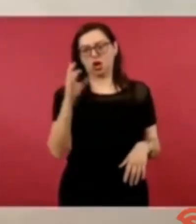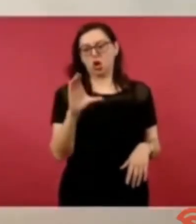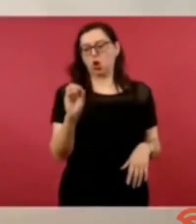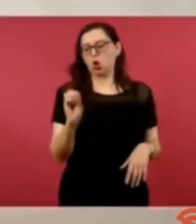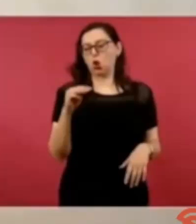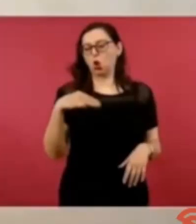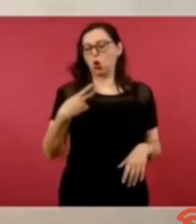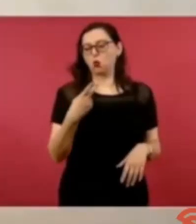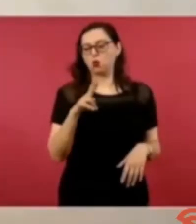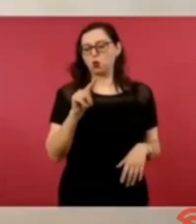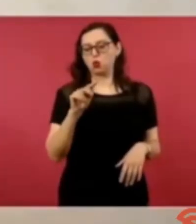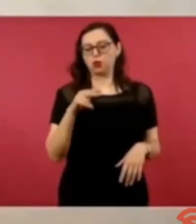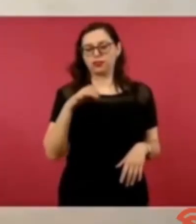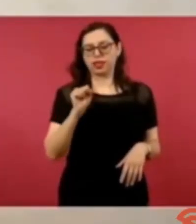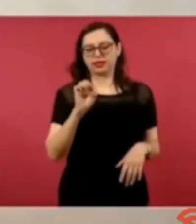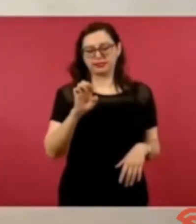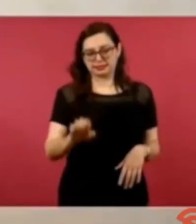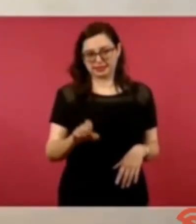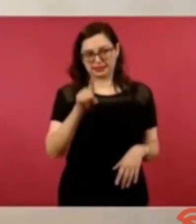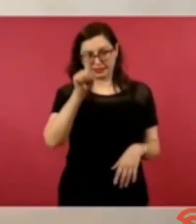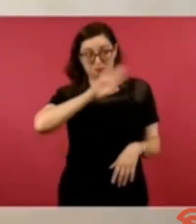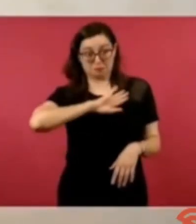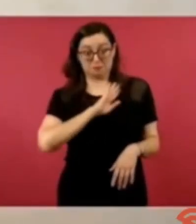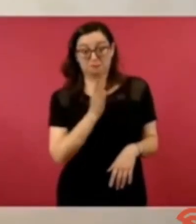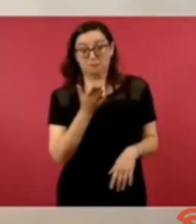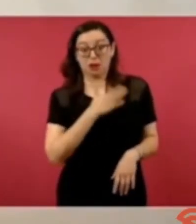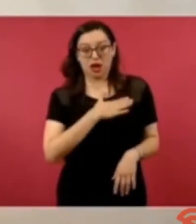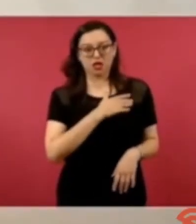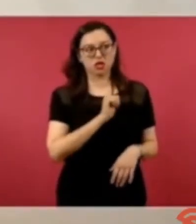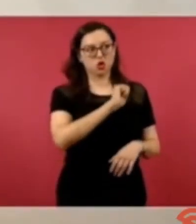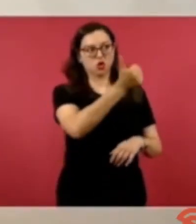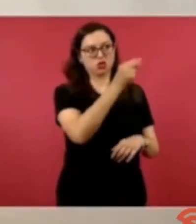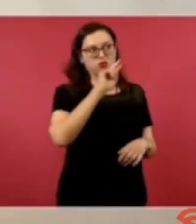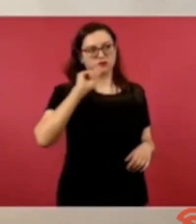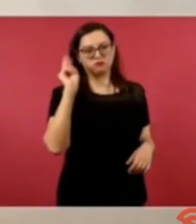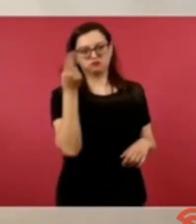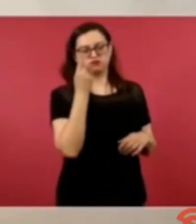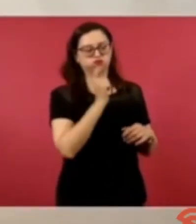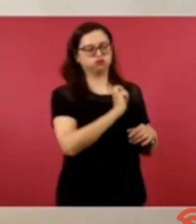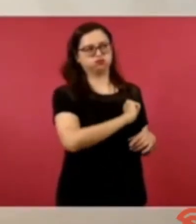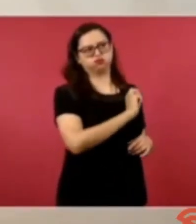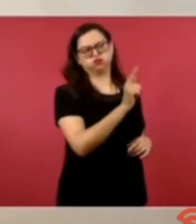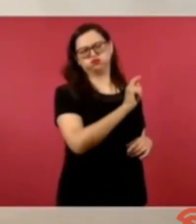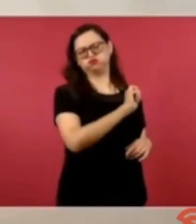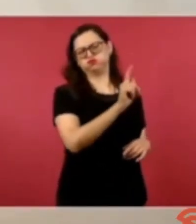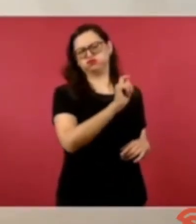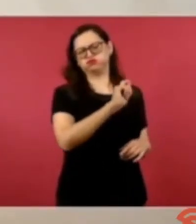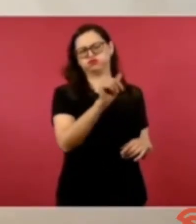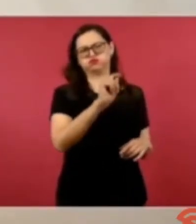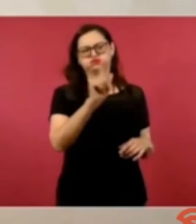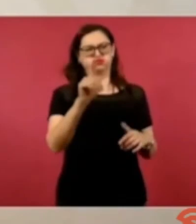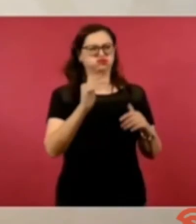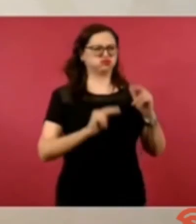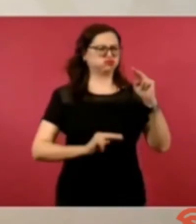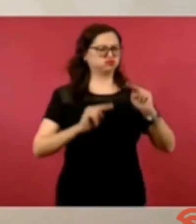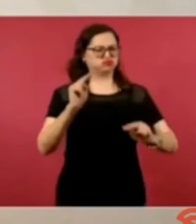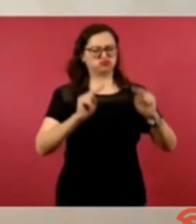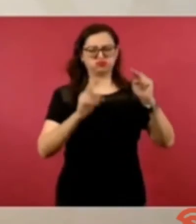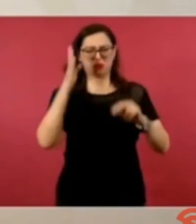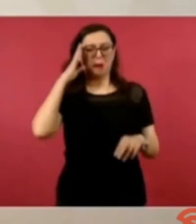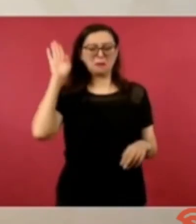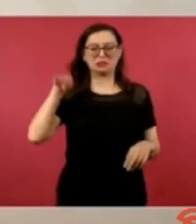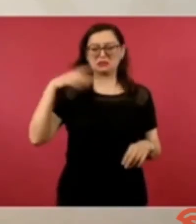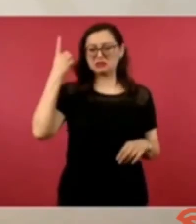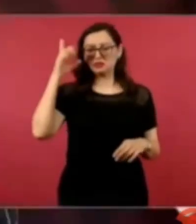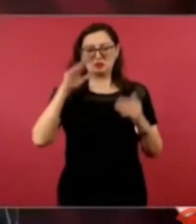extranjero y nos llegaban de posgrado con nivel de maestría doctorado